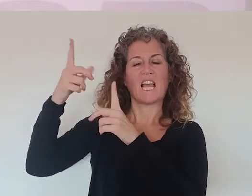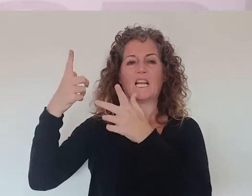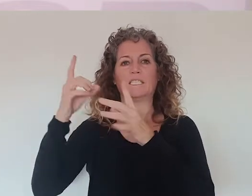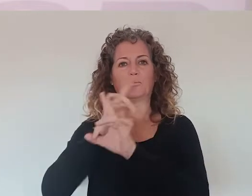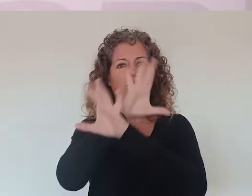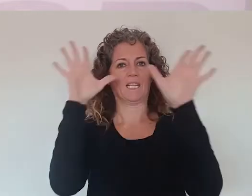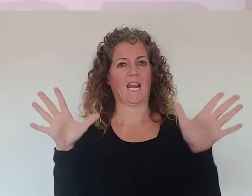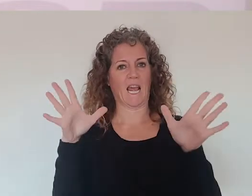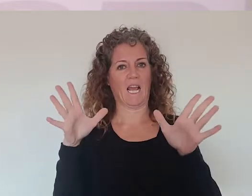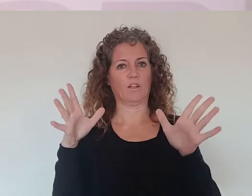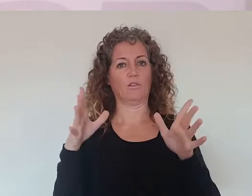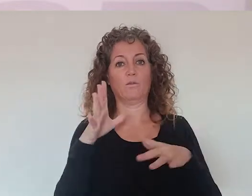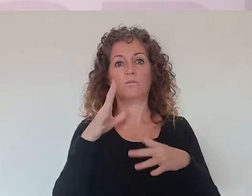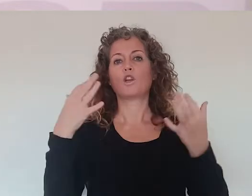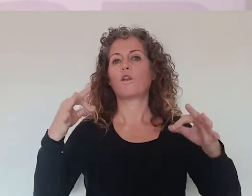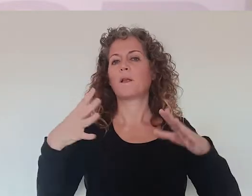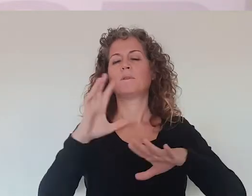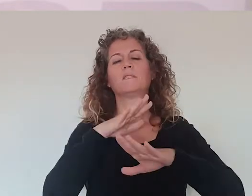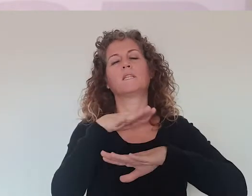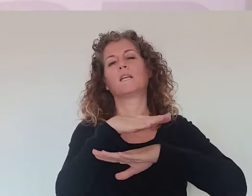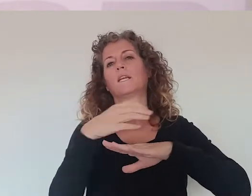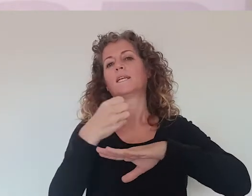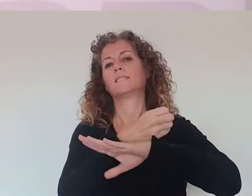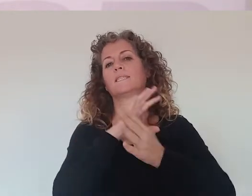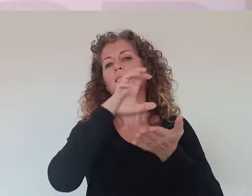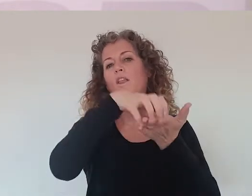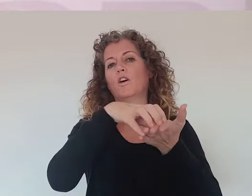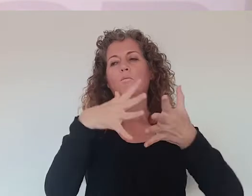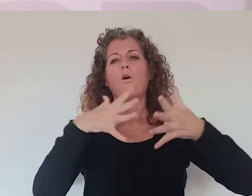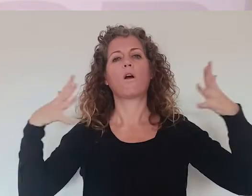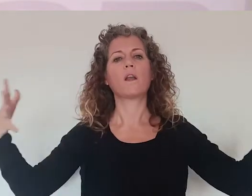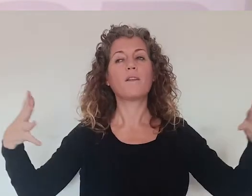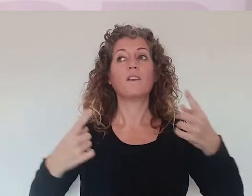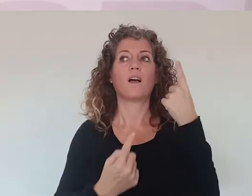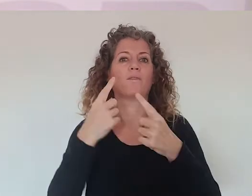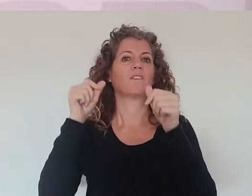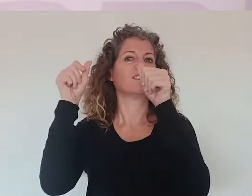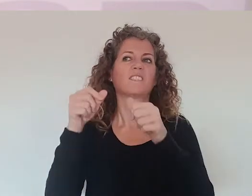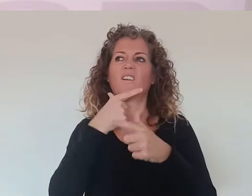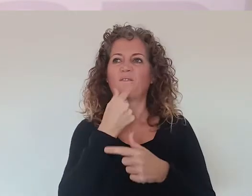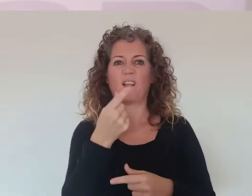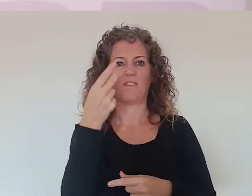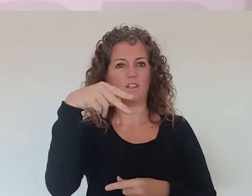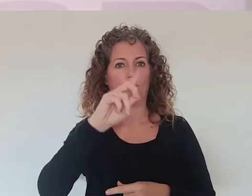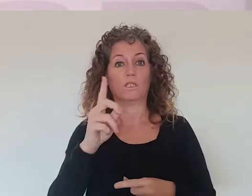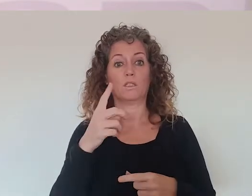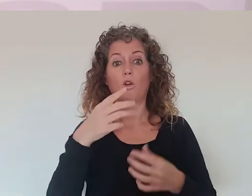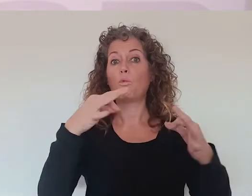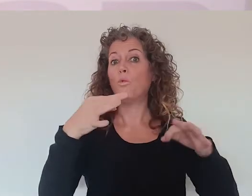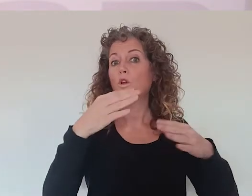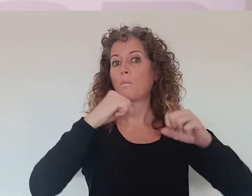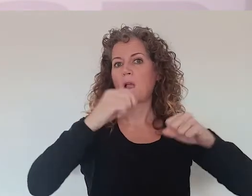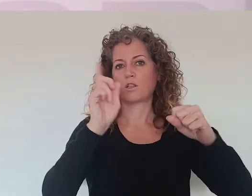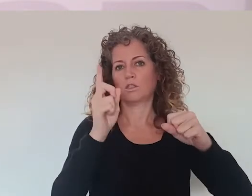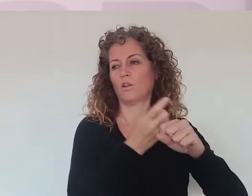señalética. Normalmente las estaciones de tren son grandiosas y la señalética no siempre es muy adecuada, no solo para las